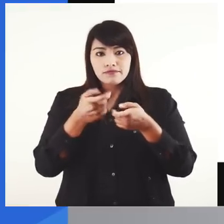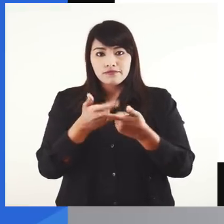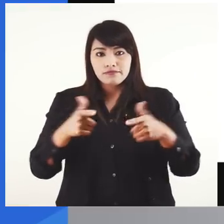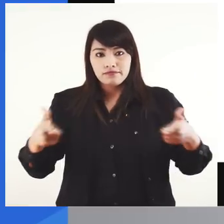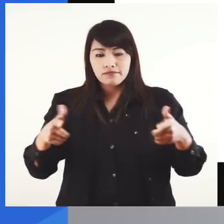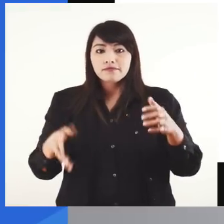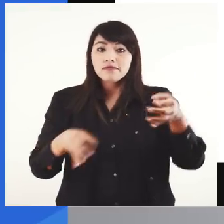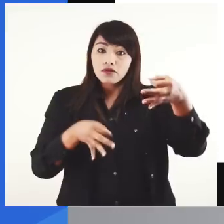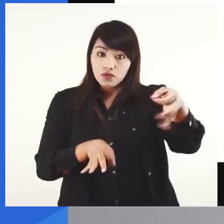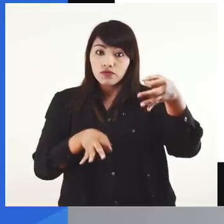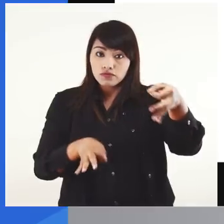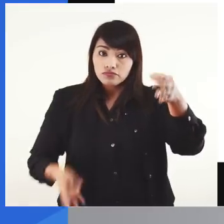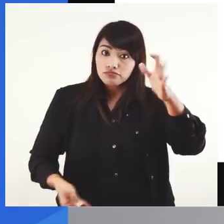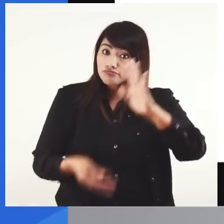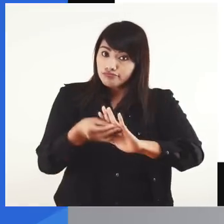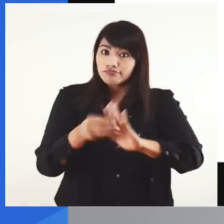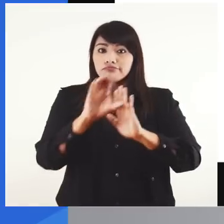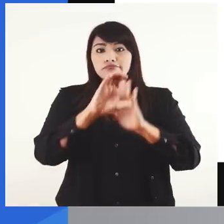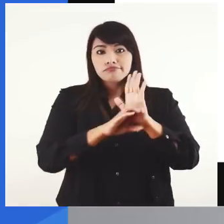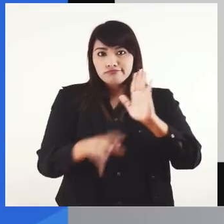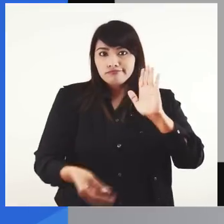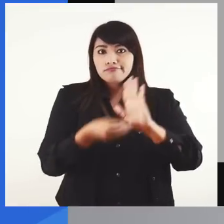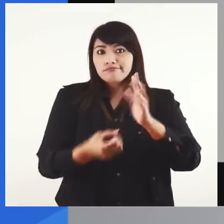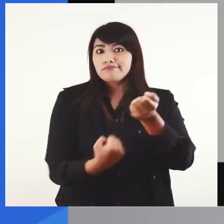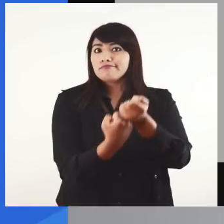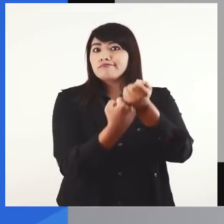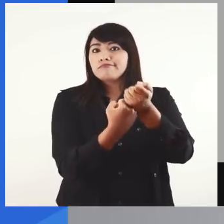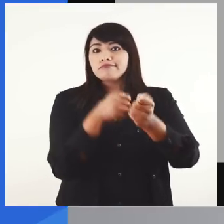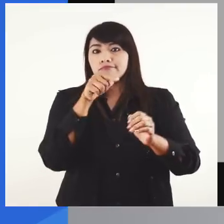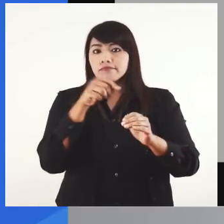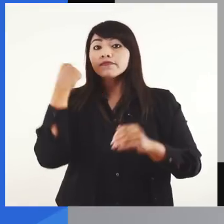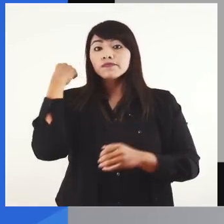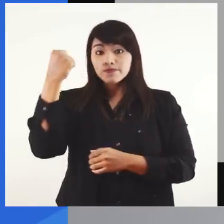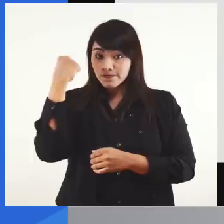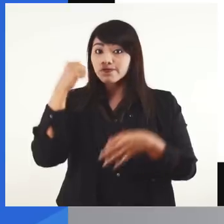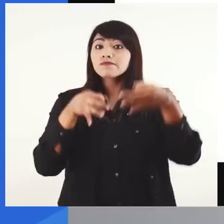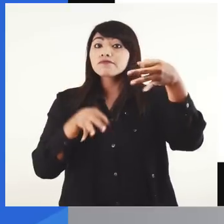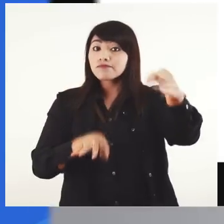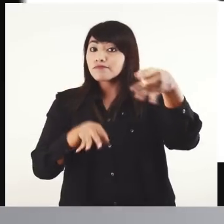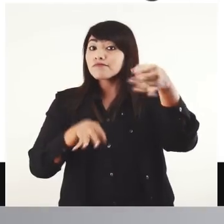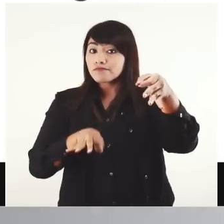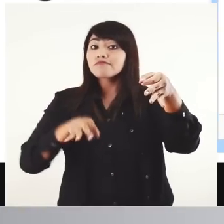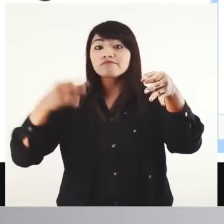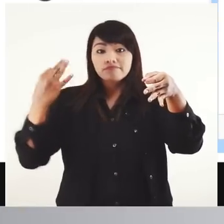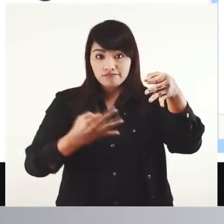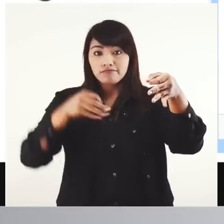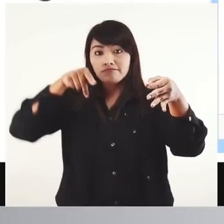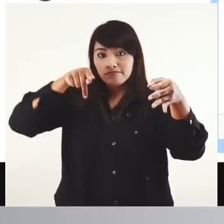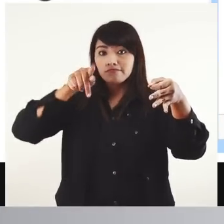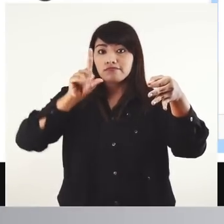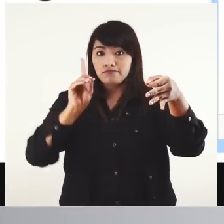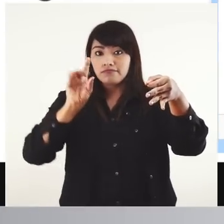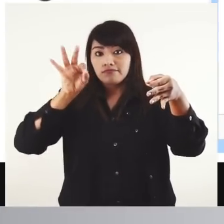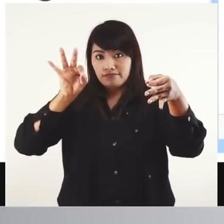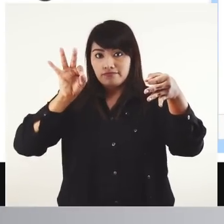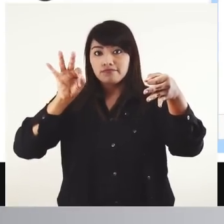dominas. Adjunta los documentos que respalden esa información. Importante. Los documentos deben de